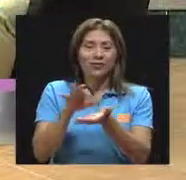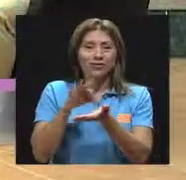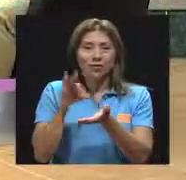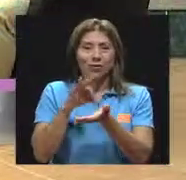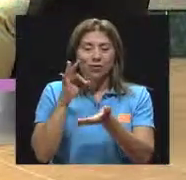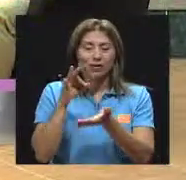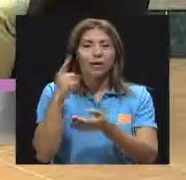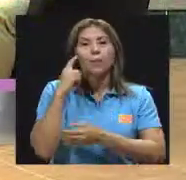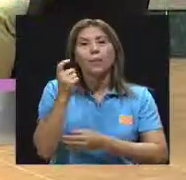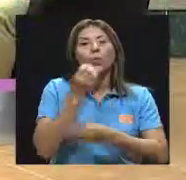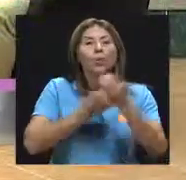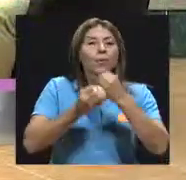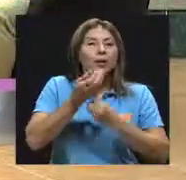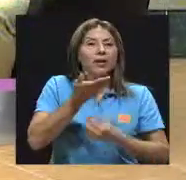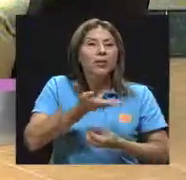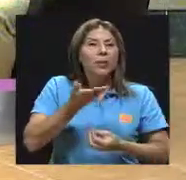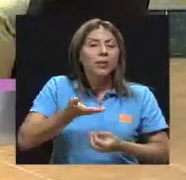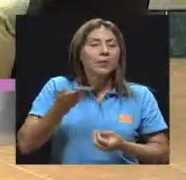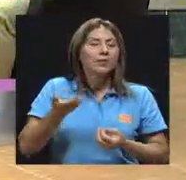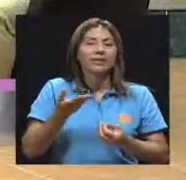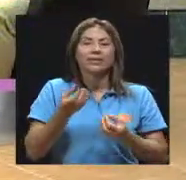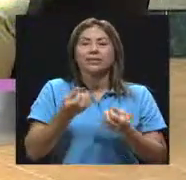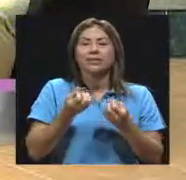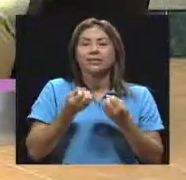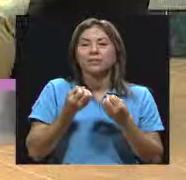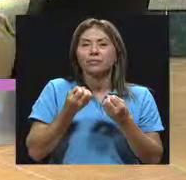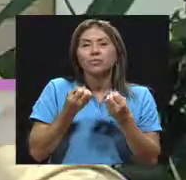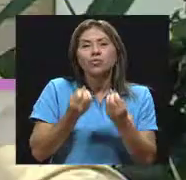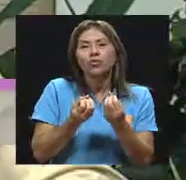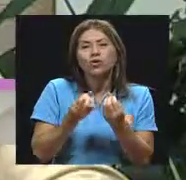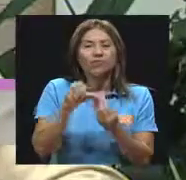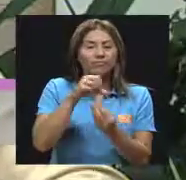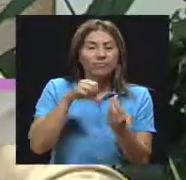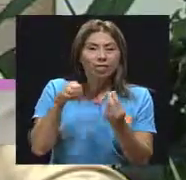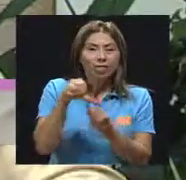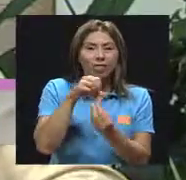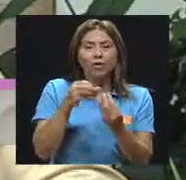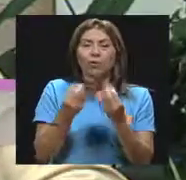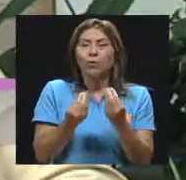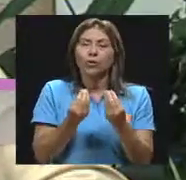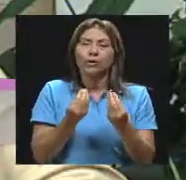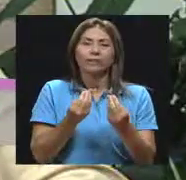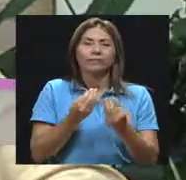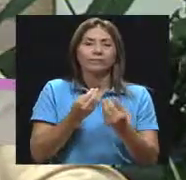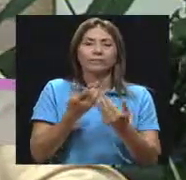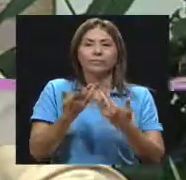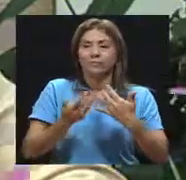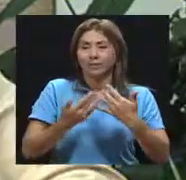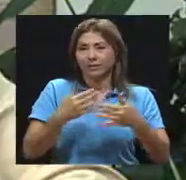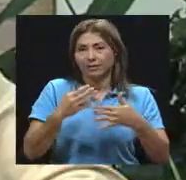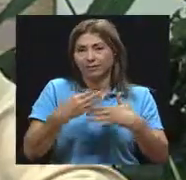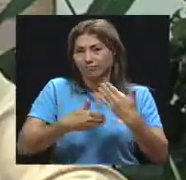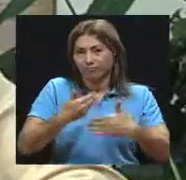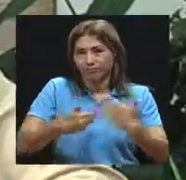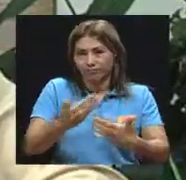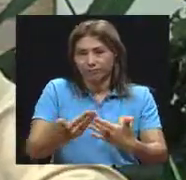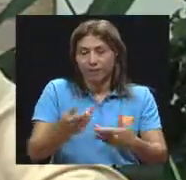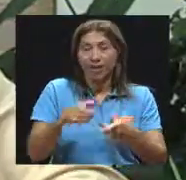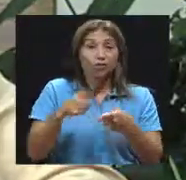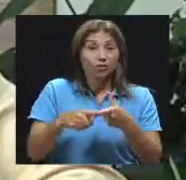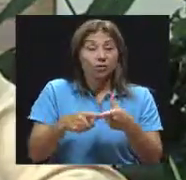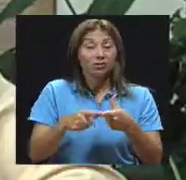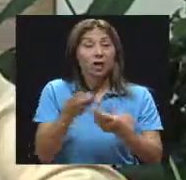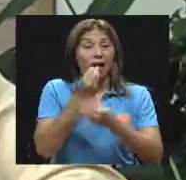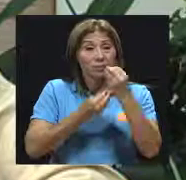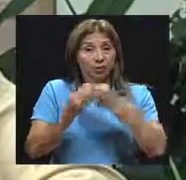procesada, por comer comida con mucha cantidad de frituras. Entonces, una alimentación saludable incorpora el